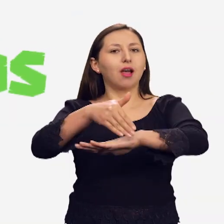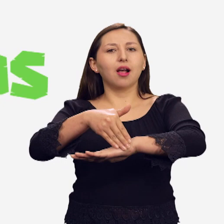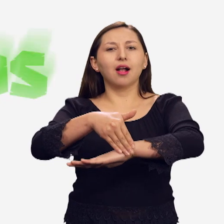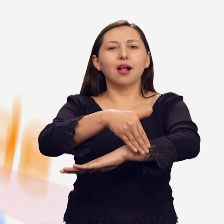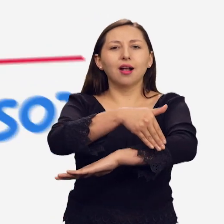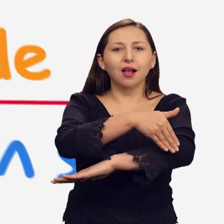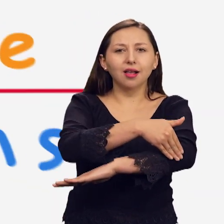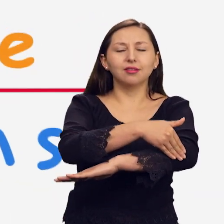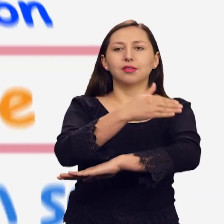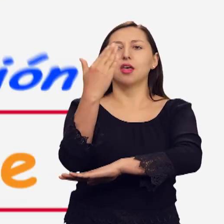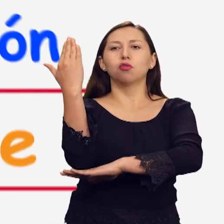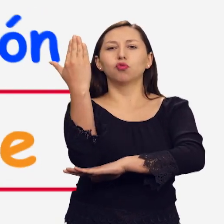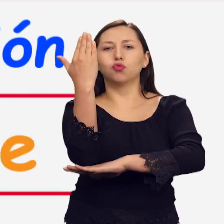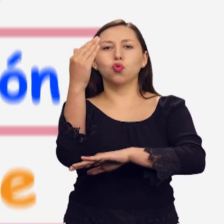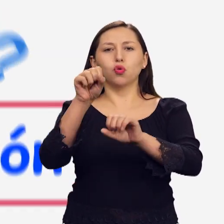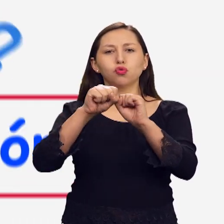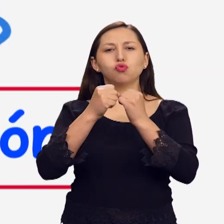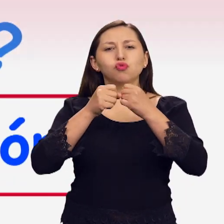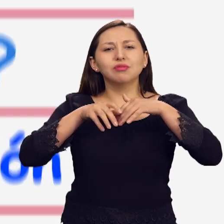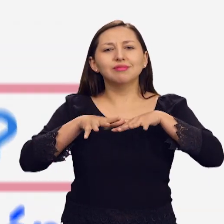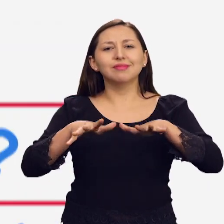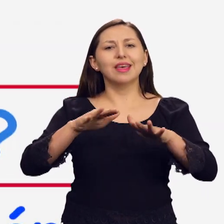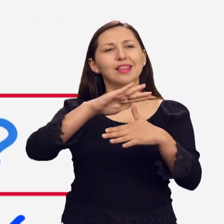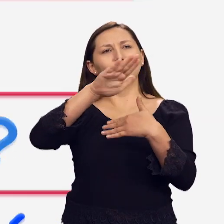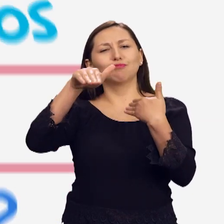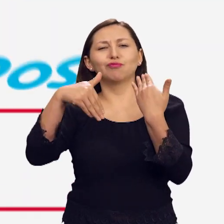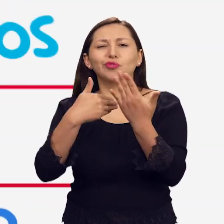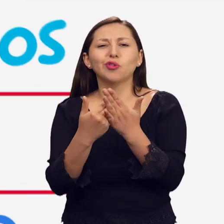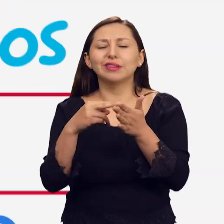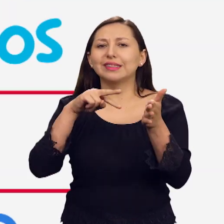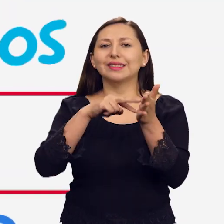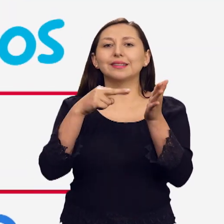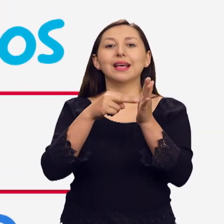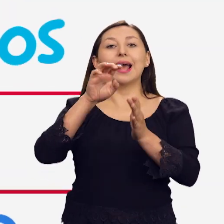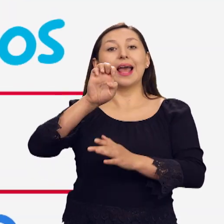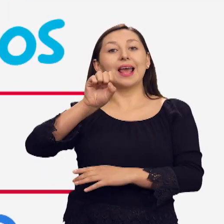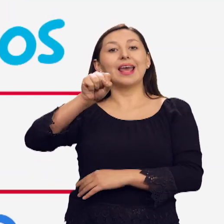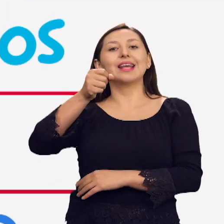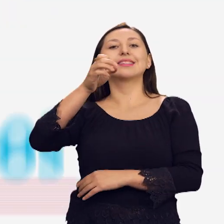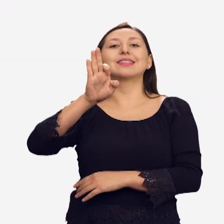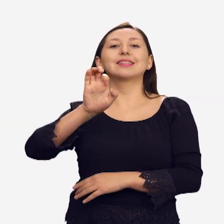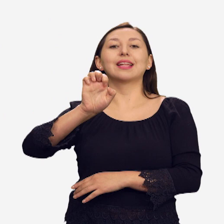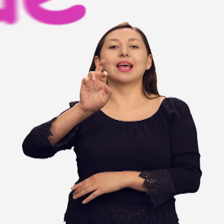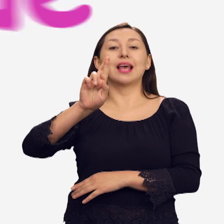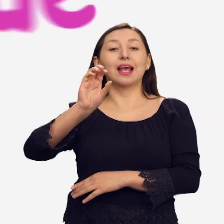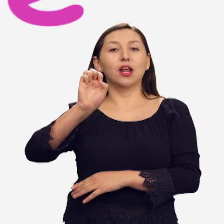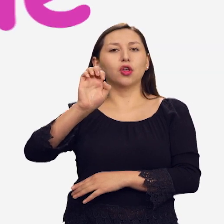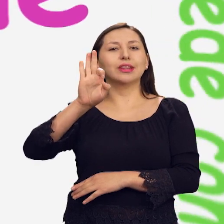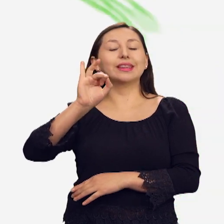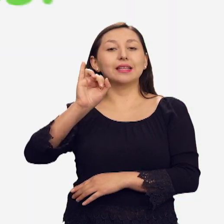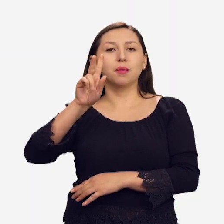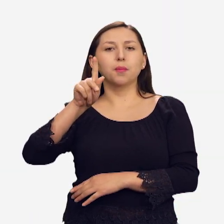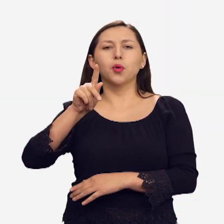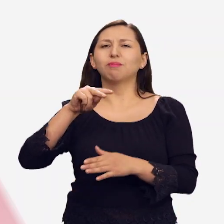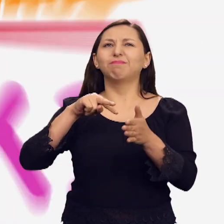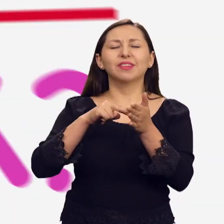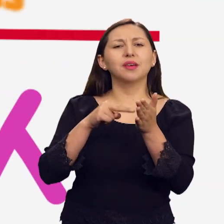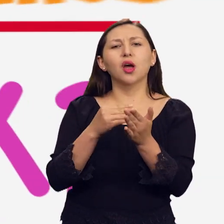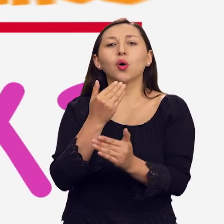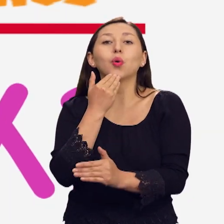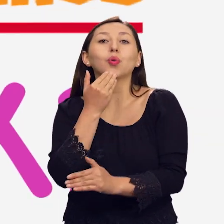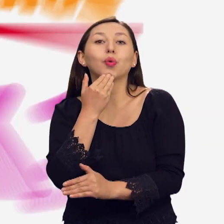a través de los medios de comunicación, que son los estereotipos. ¿Y qué sucede con ellos?